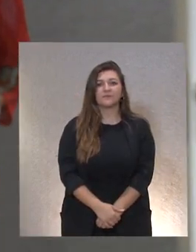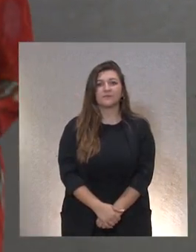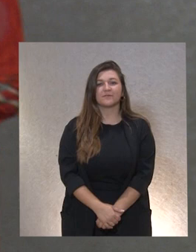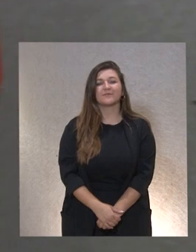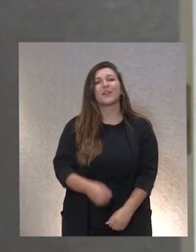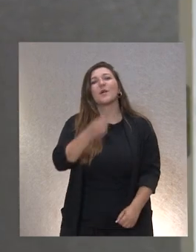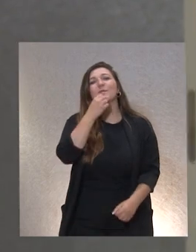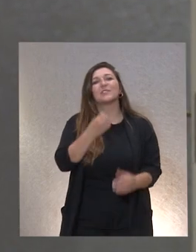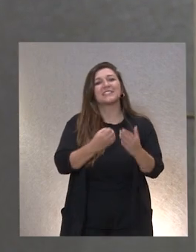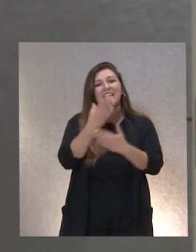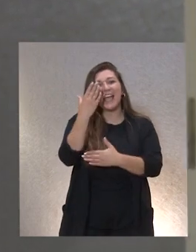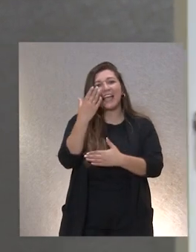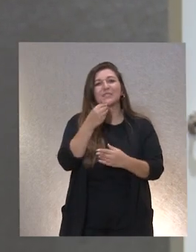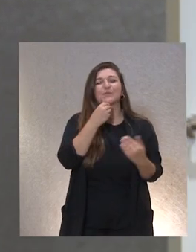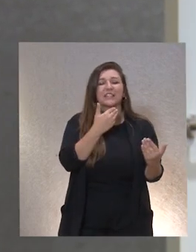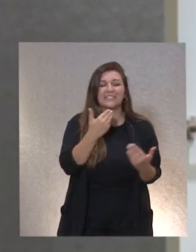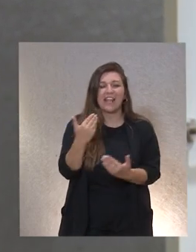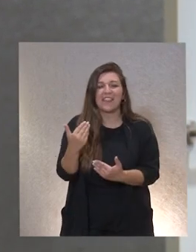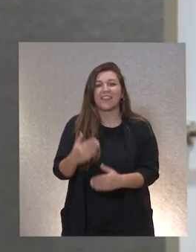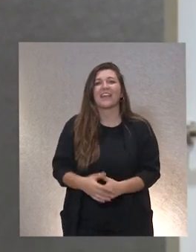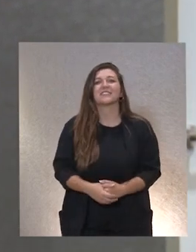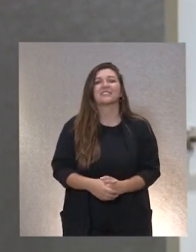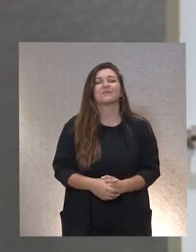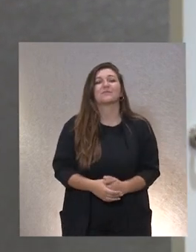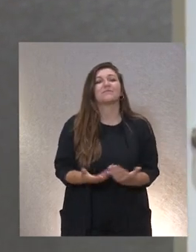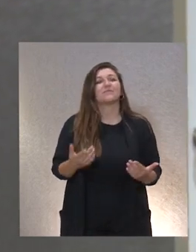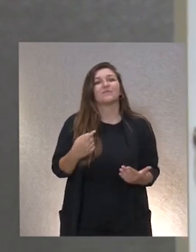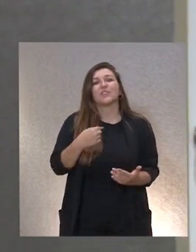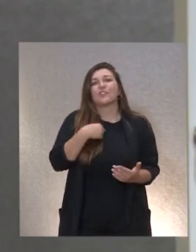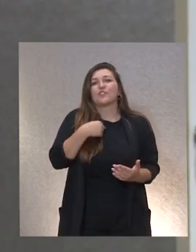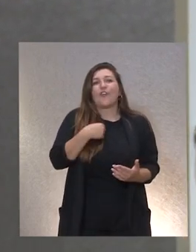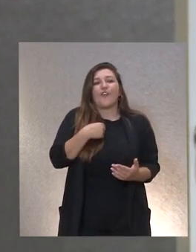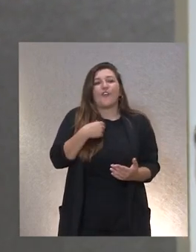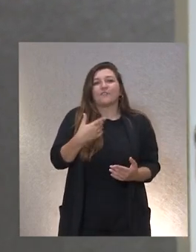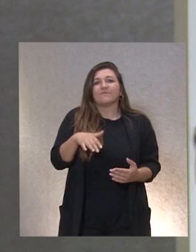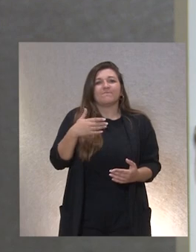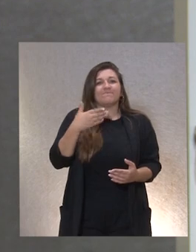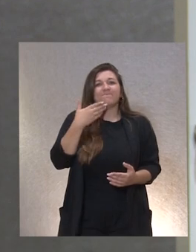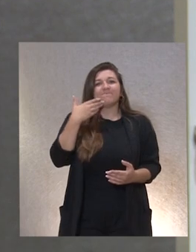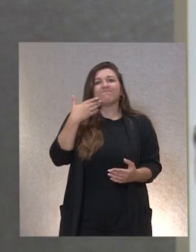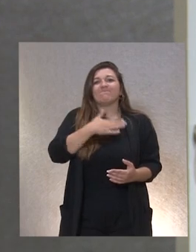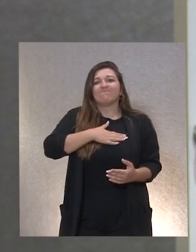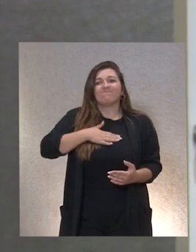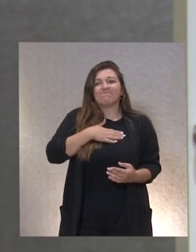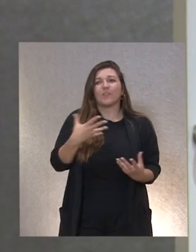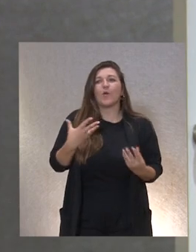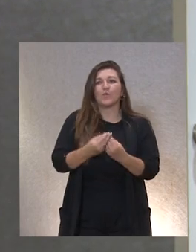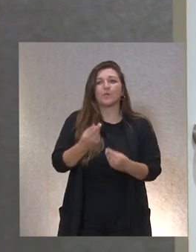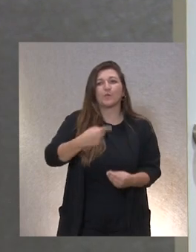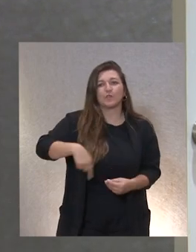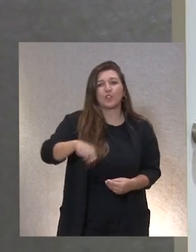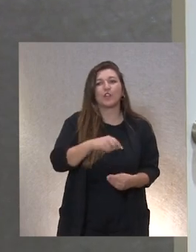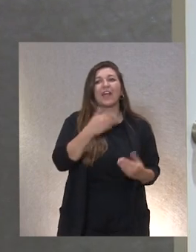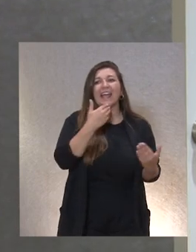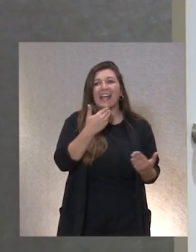Buenos días. Muchas gracias. Es para mí un verdadero placer estar hoy aquí con ustedes. Y quiero